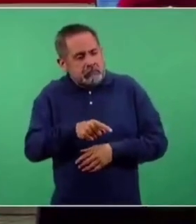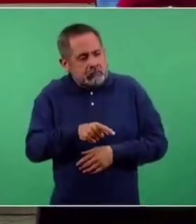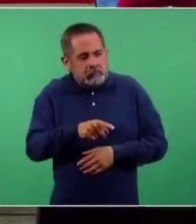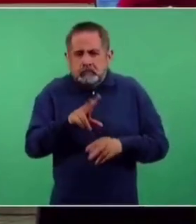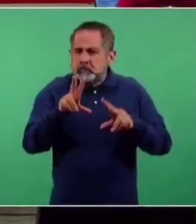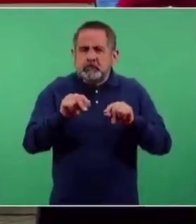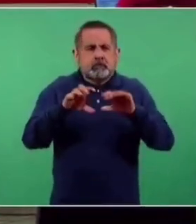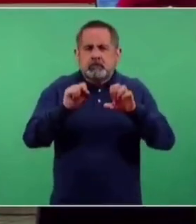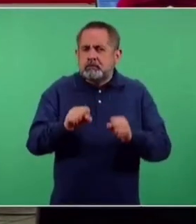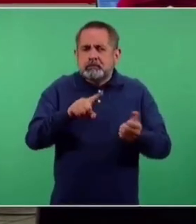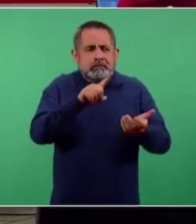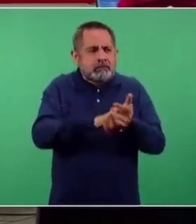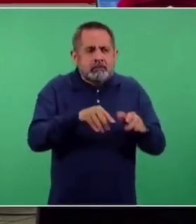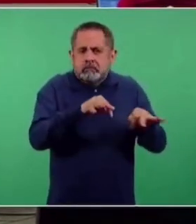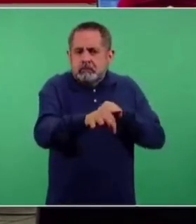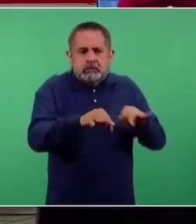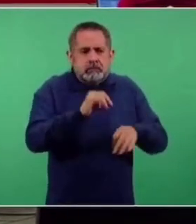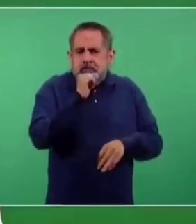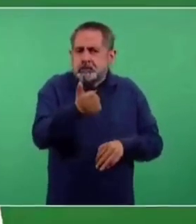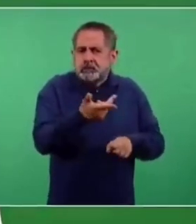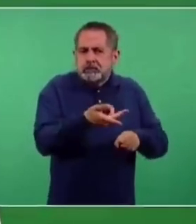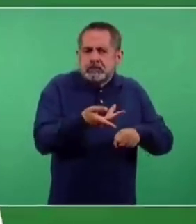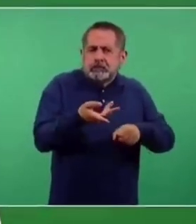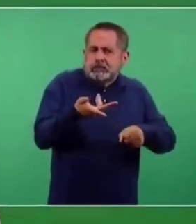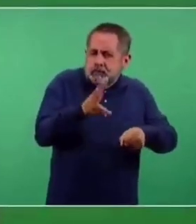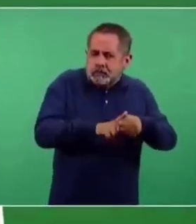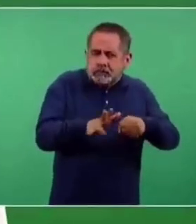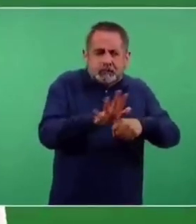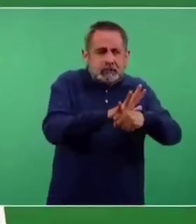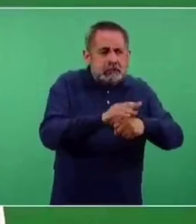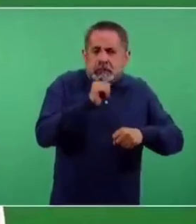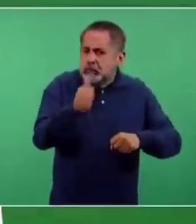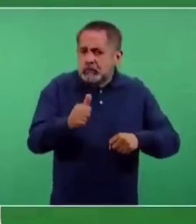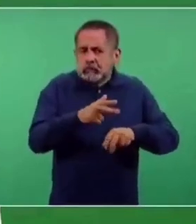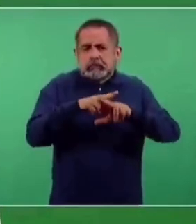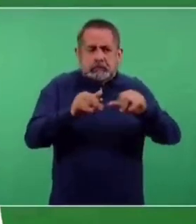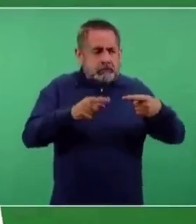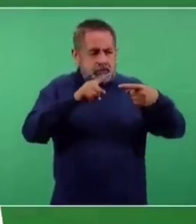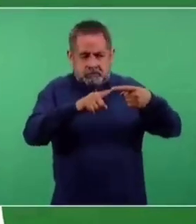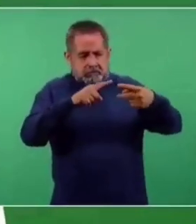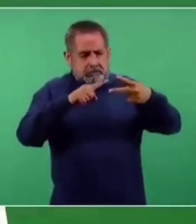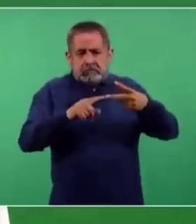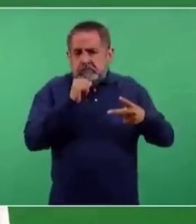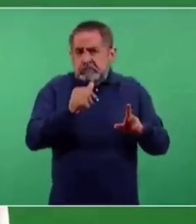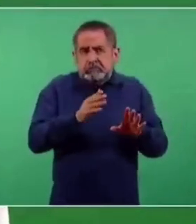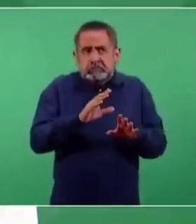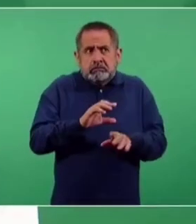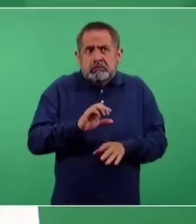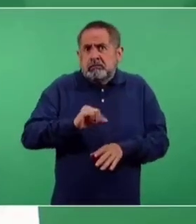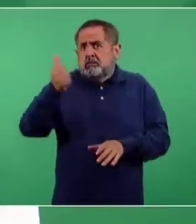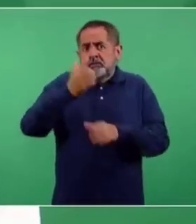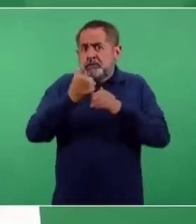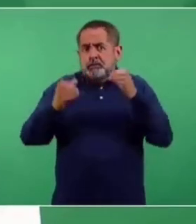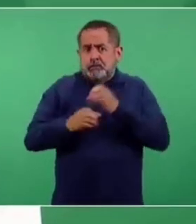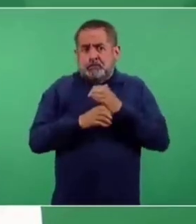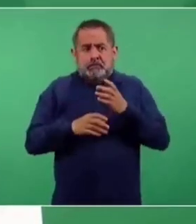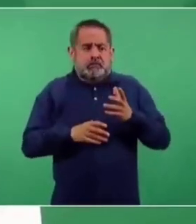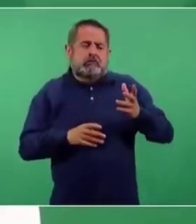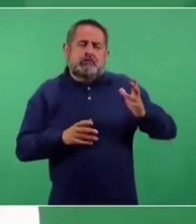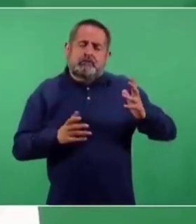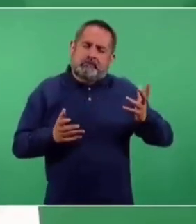corresponde a personas que están en las unidades COVID, ni de primera ni de segunda línea. Entonces, que pedimos es